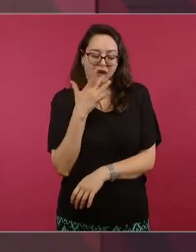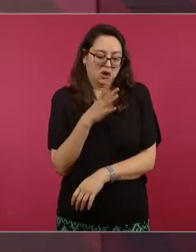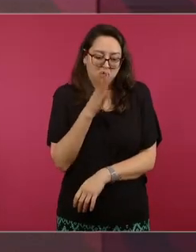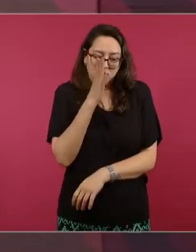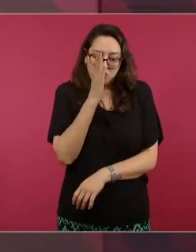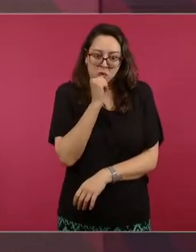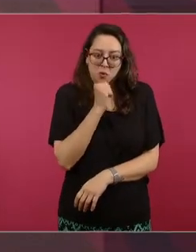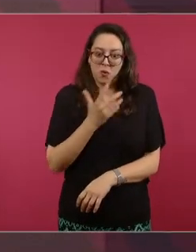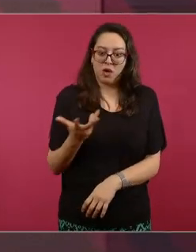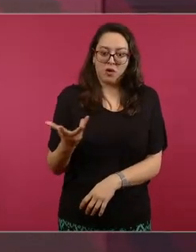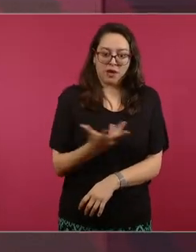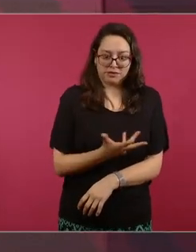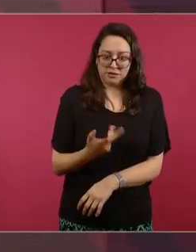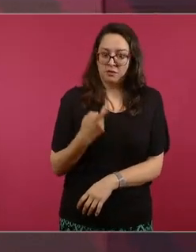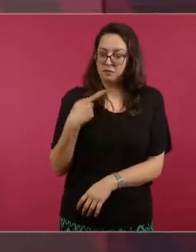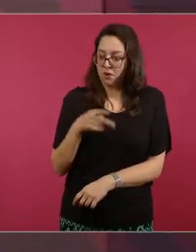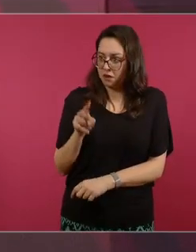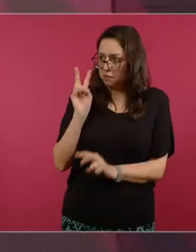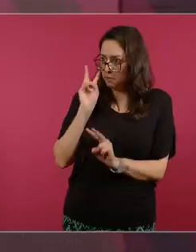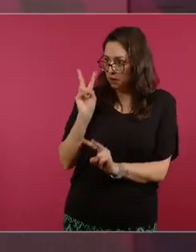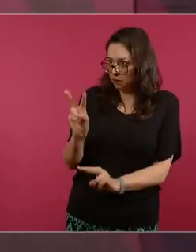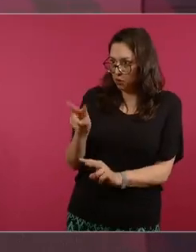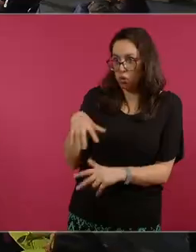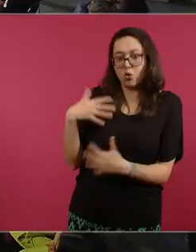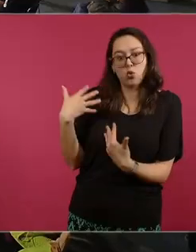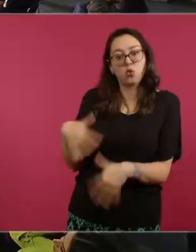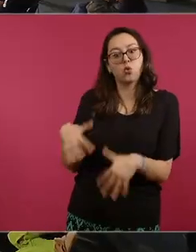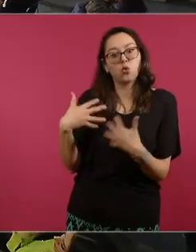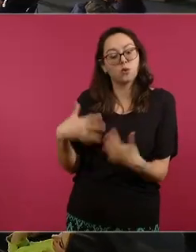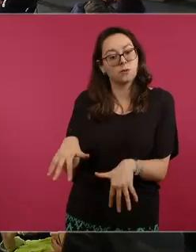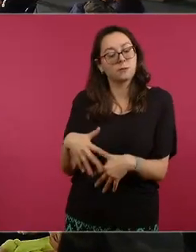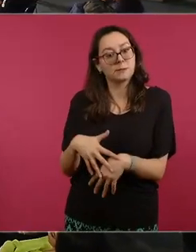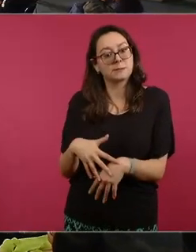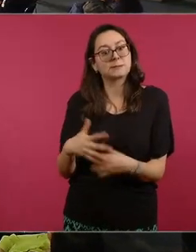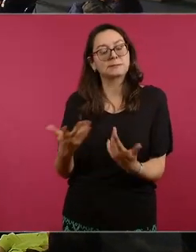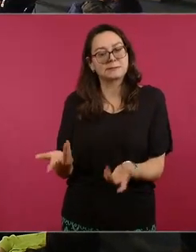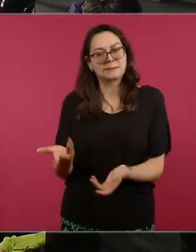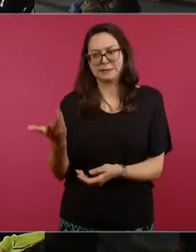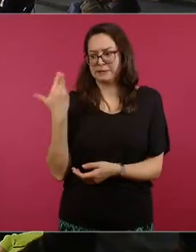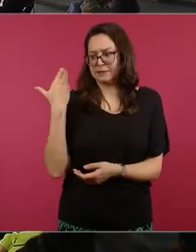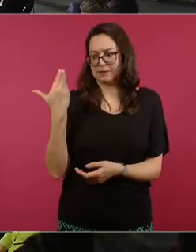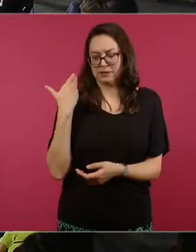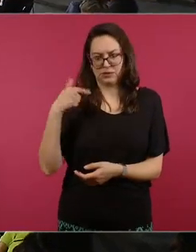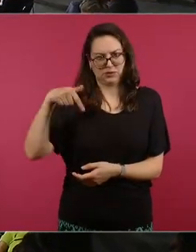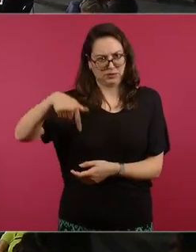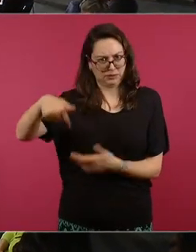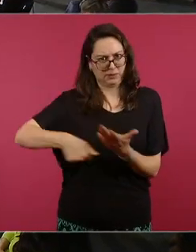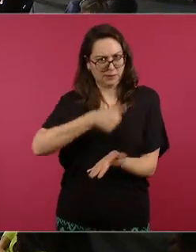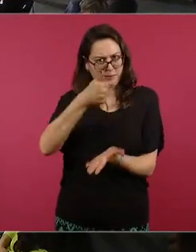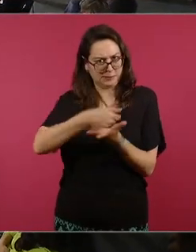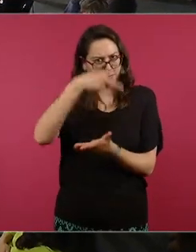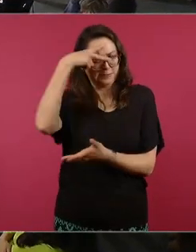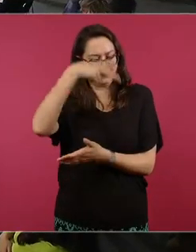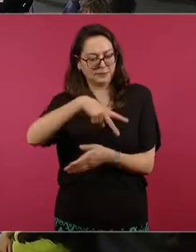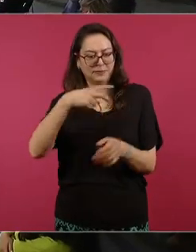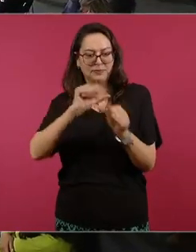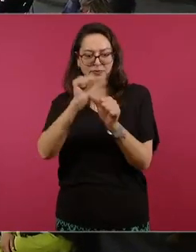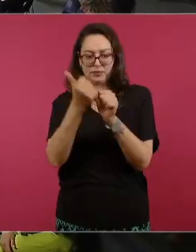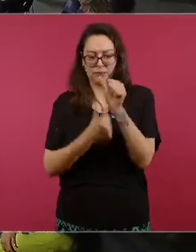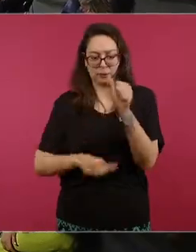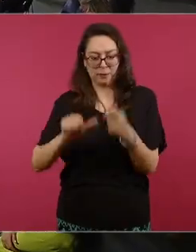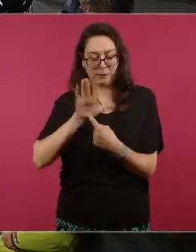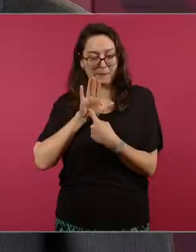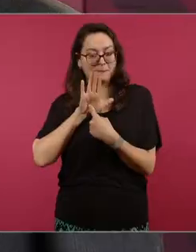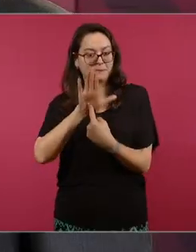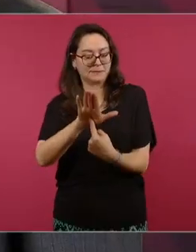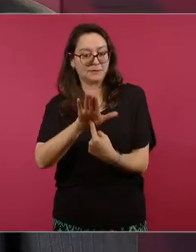pero el mensaje es muy bueno hubo una exposición en la Ciudad de México donde por